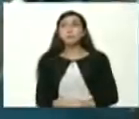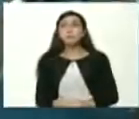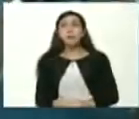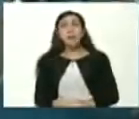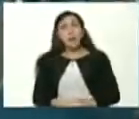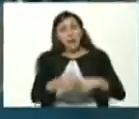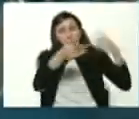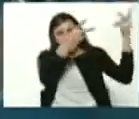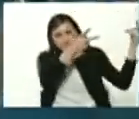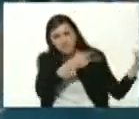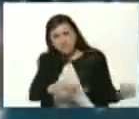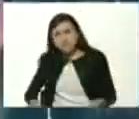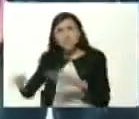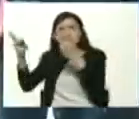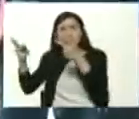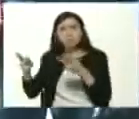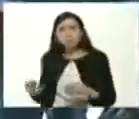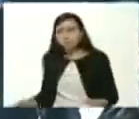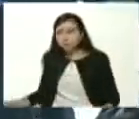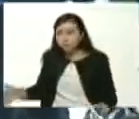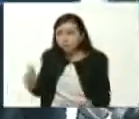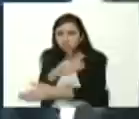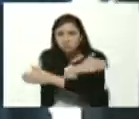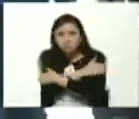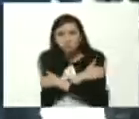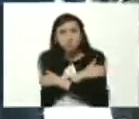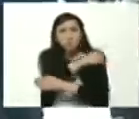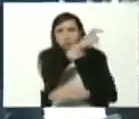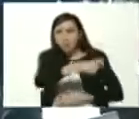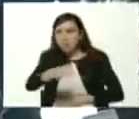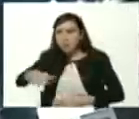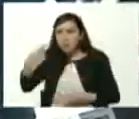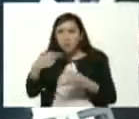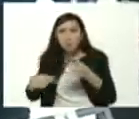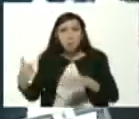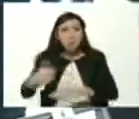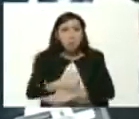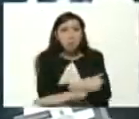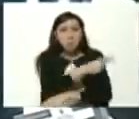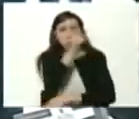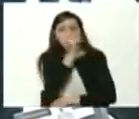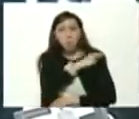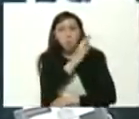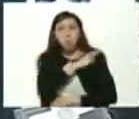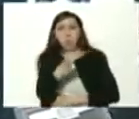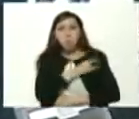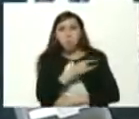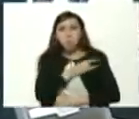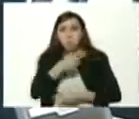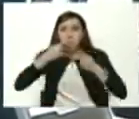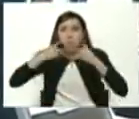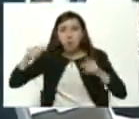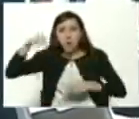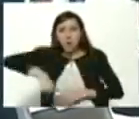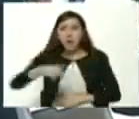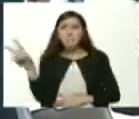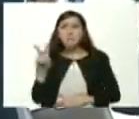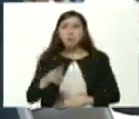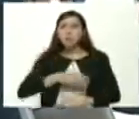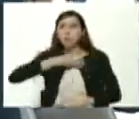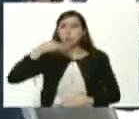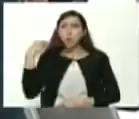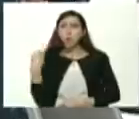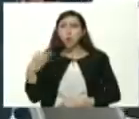dan la bienvenida y el recibimiento, rectores y rectoras de universidades públicas del país, jóvenes